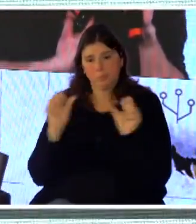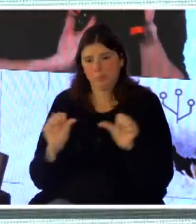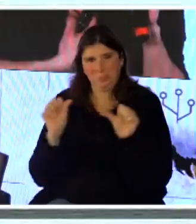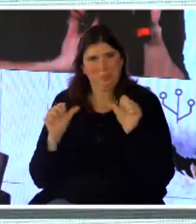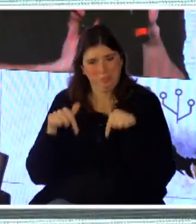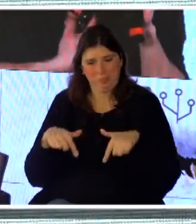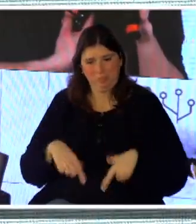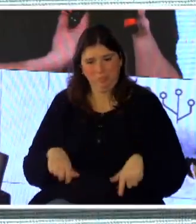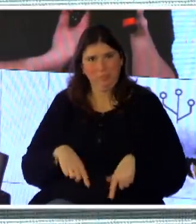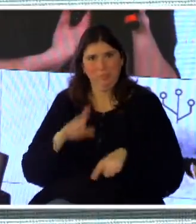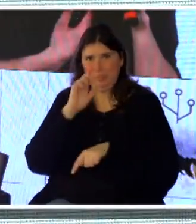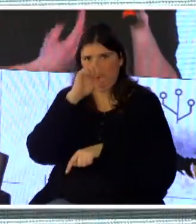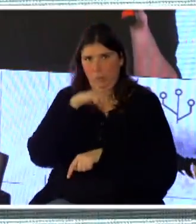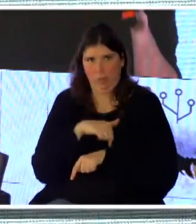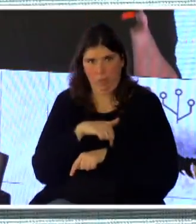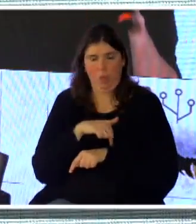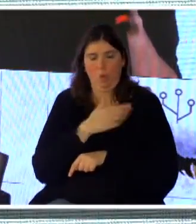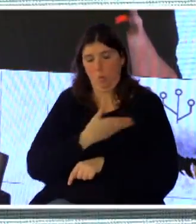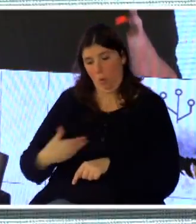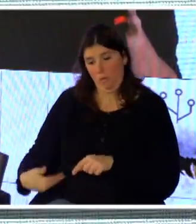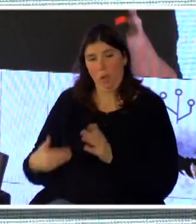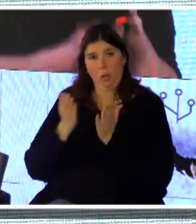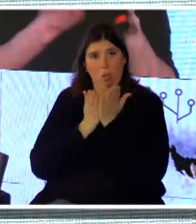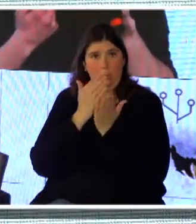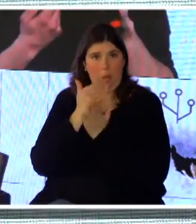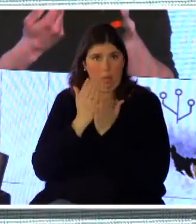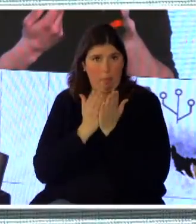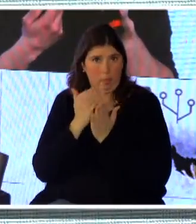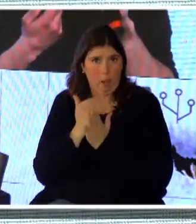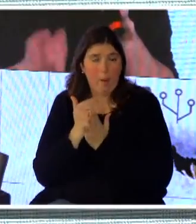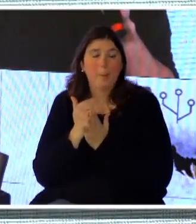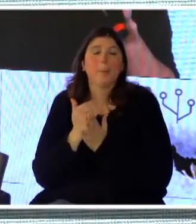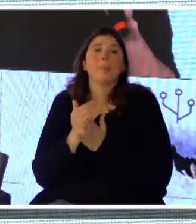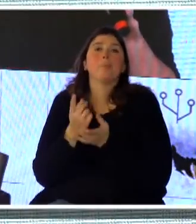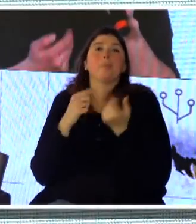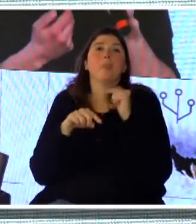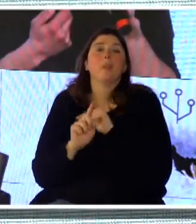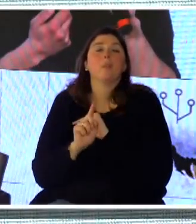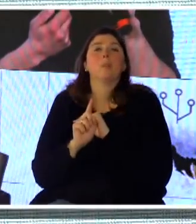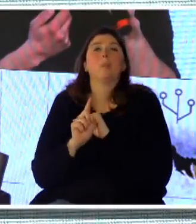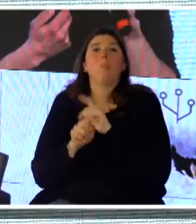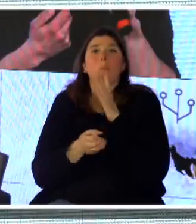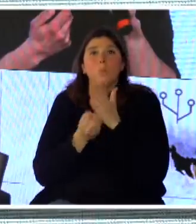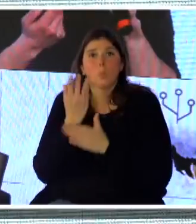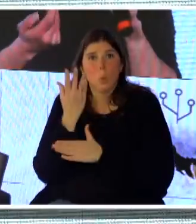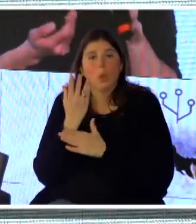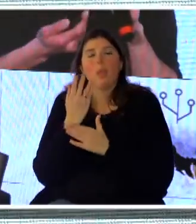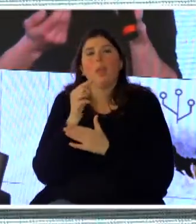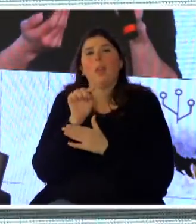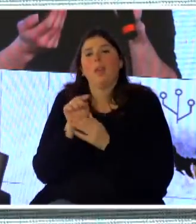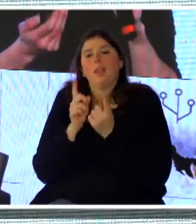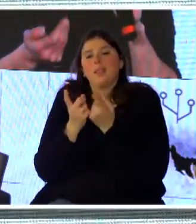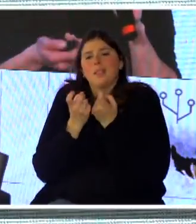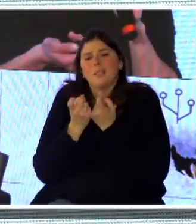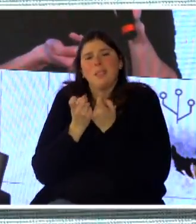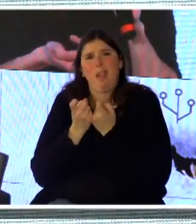de Montevideo como gobierno departamental. Entonces, de este lado surge una necesidad muy